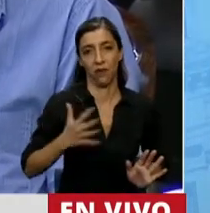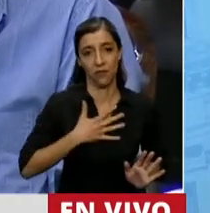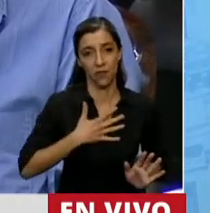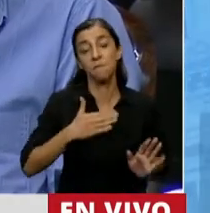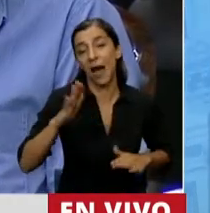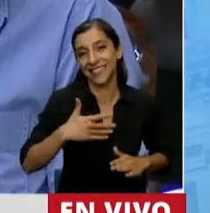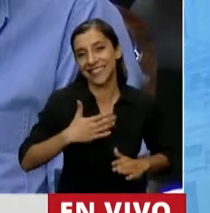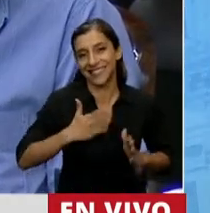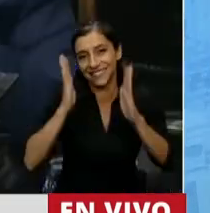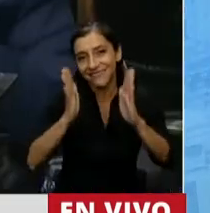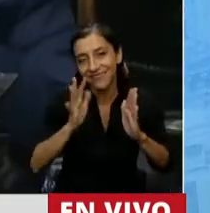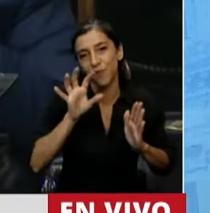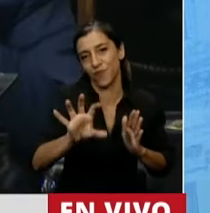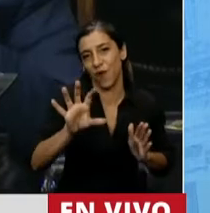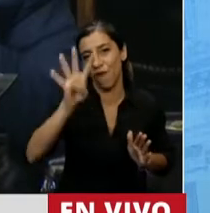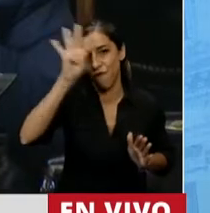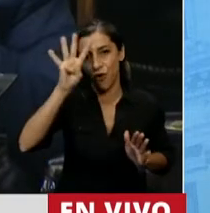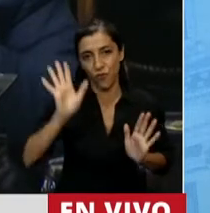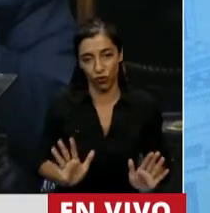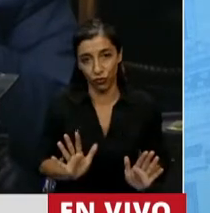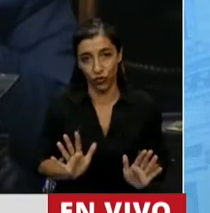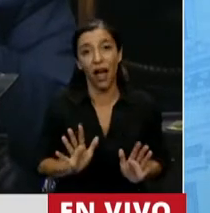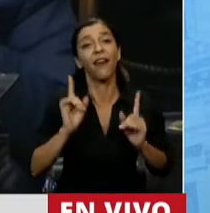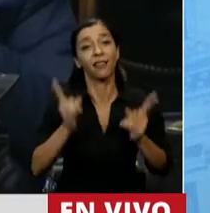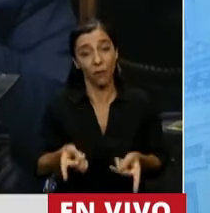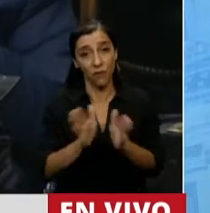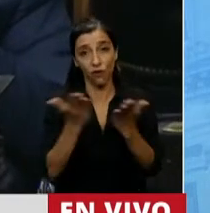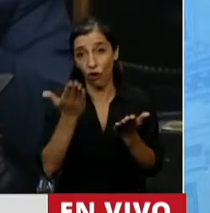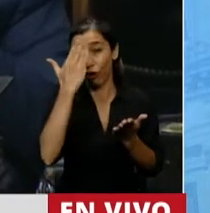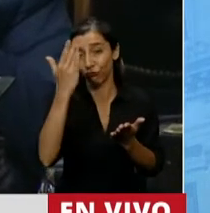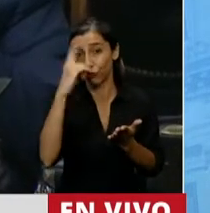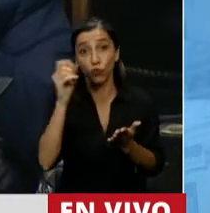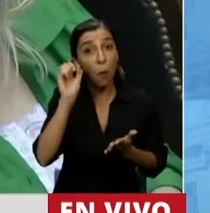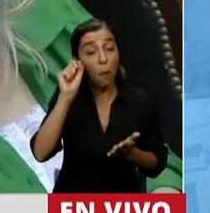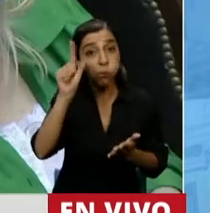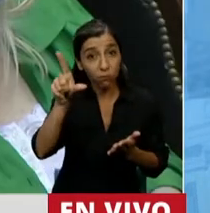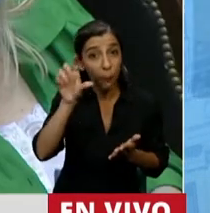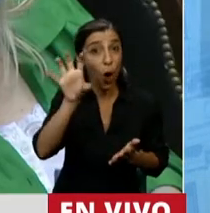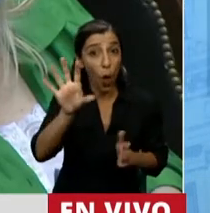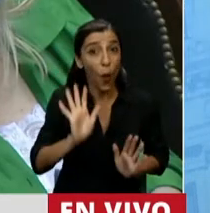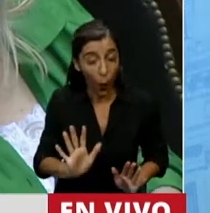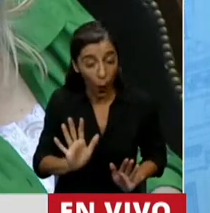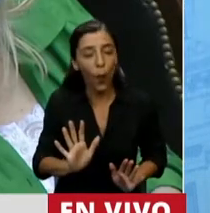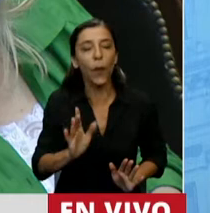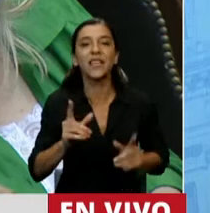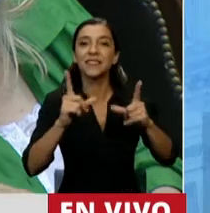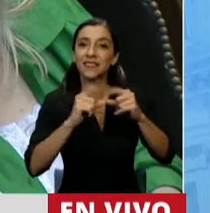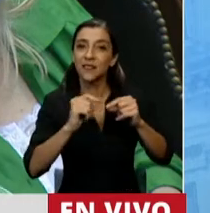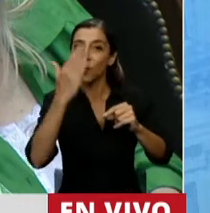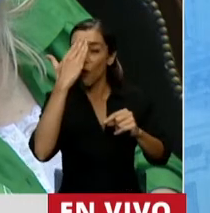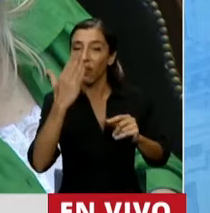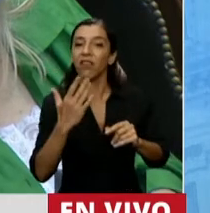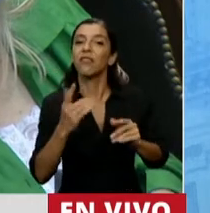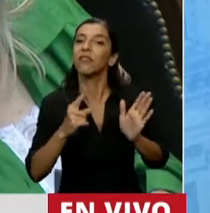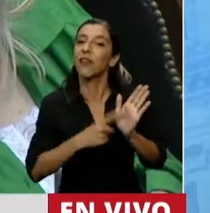la provincia de Formosa, esto está plasmado en el artículo quinto de la Constitución Provincial, donde concibe a la